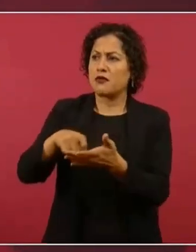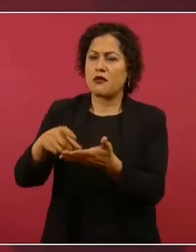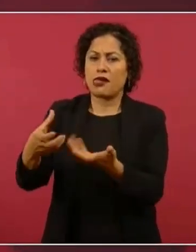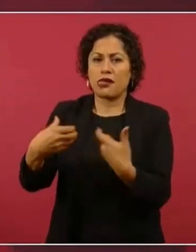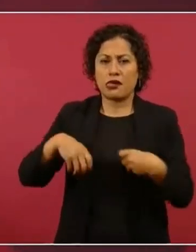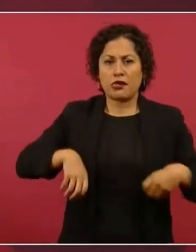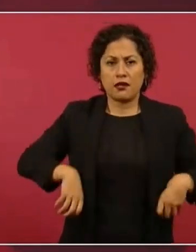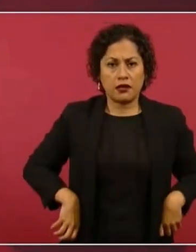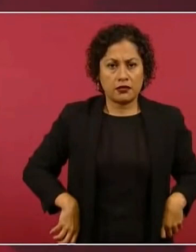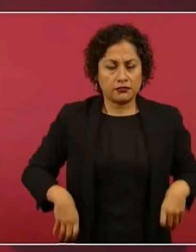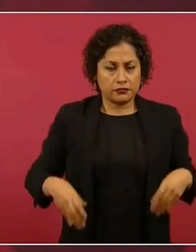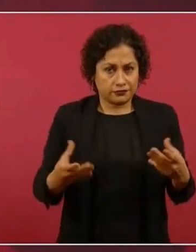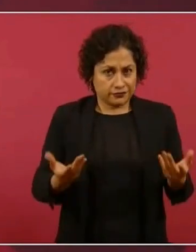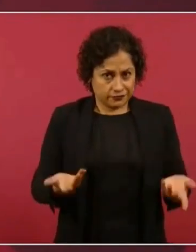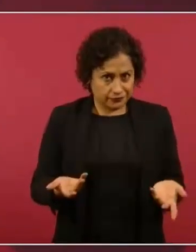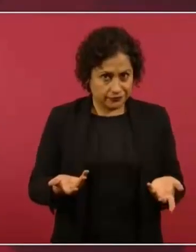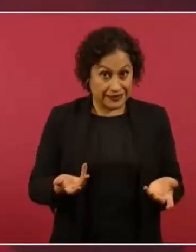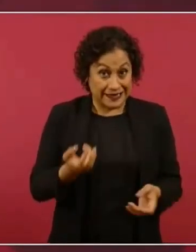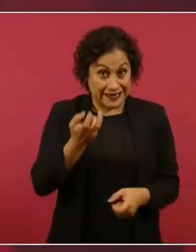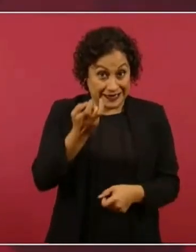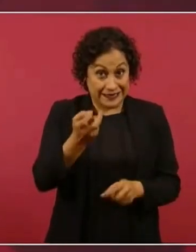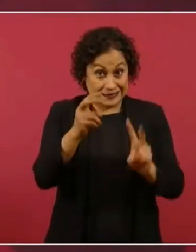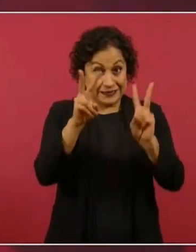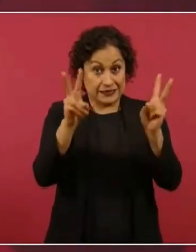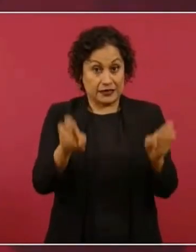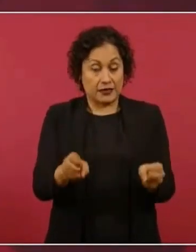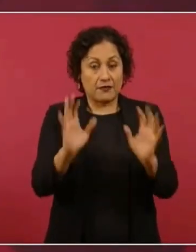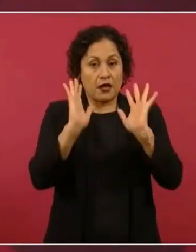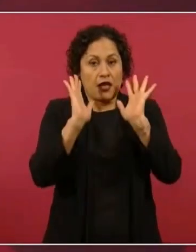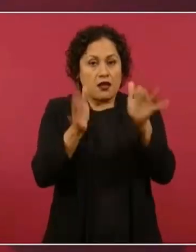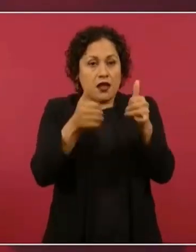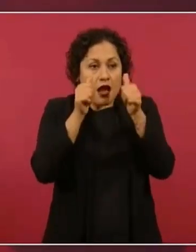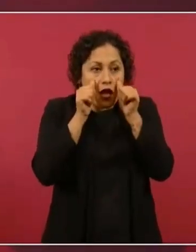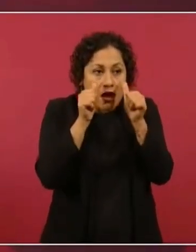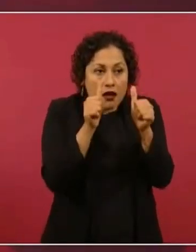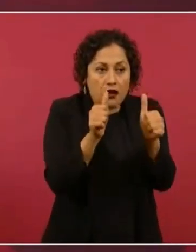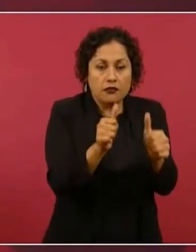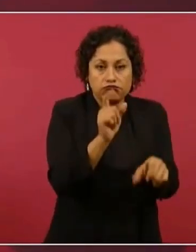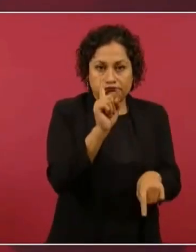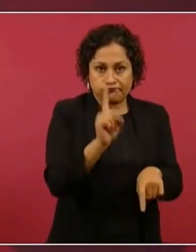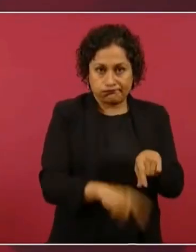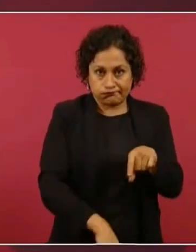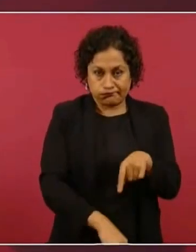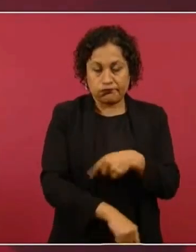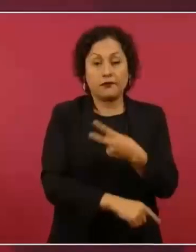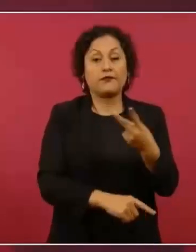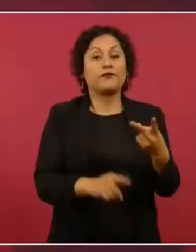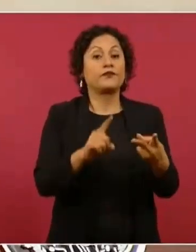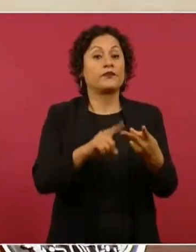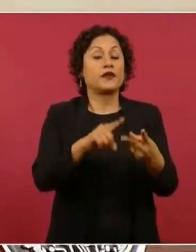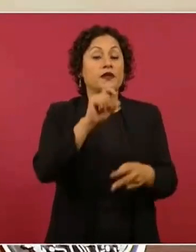Entonces, eso ya se está atendiendo. Otro